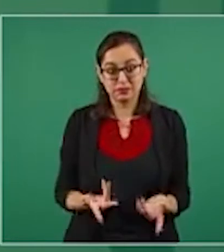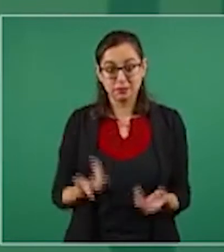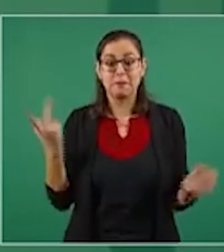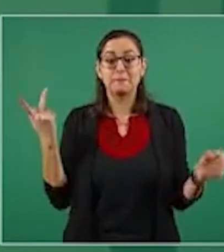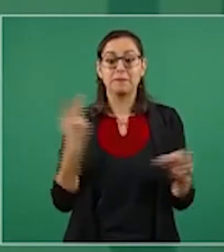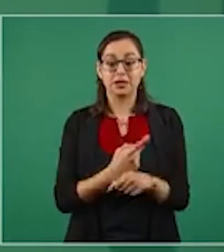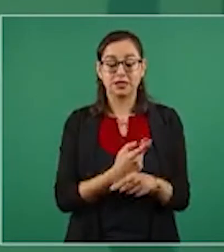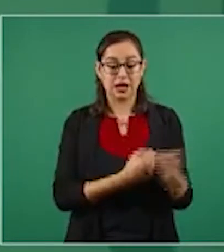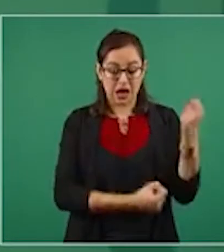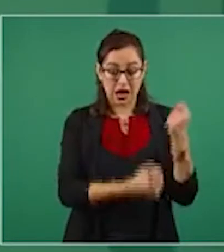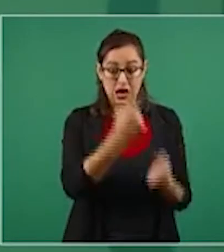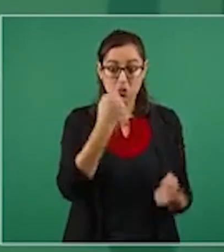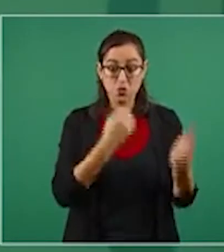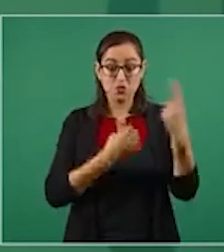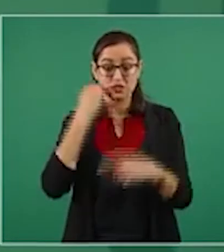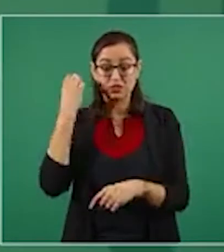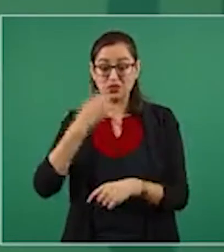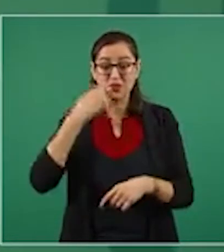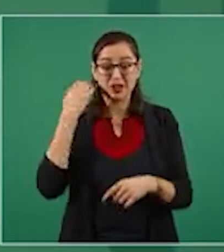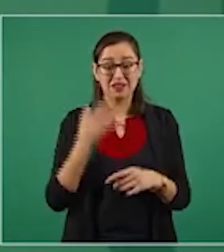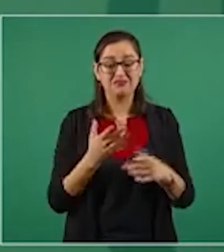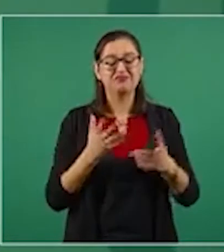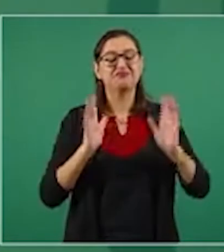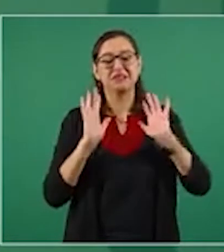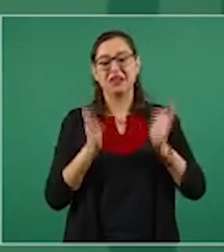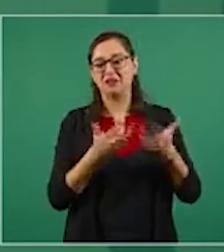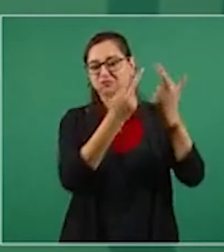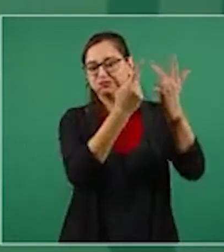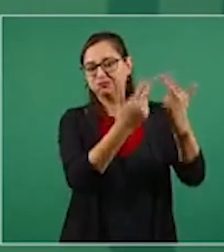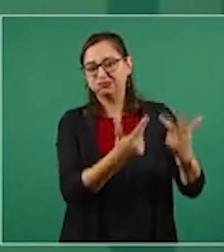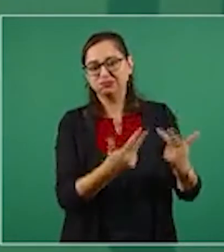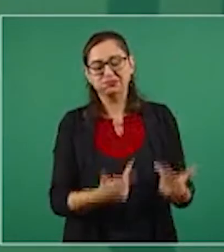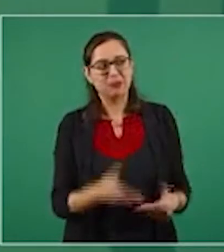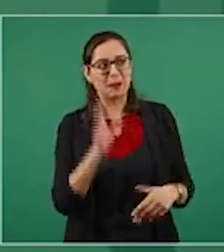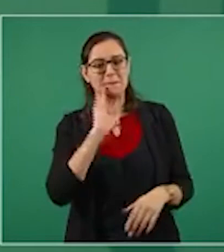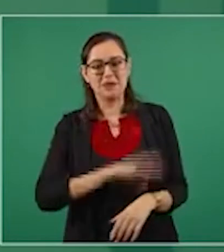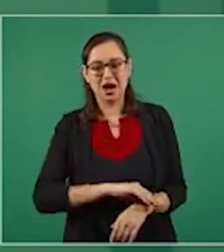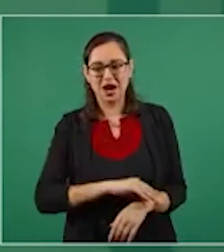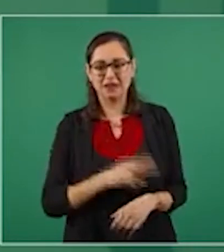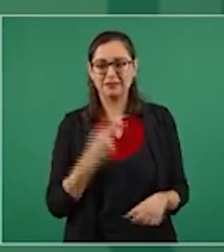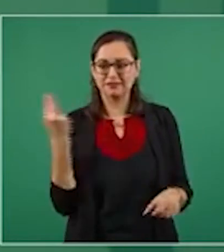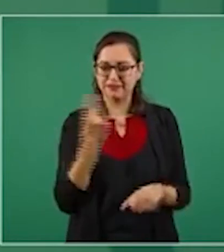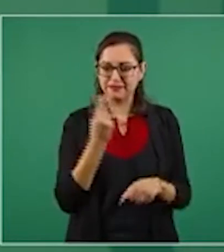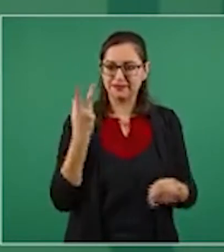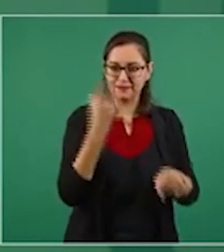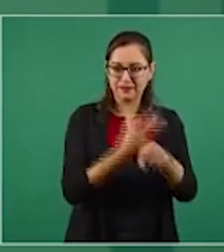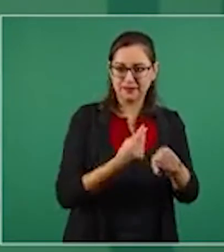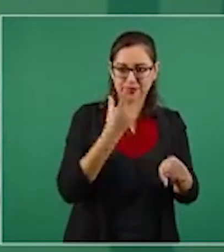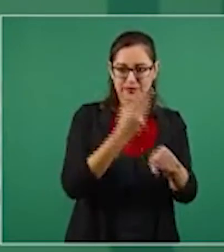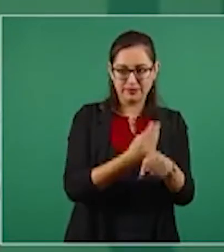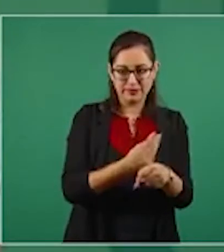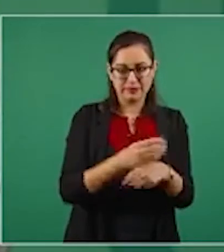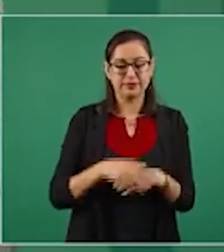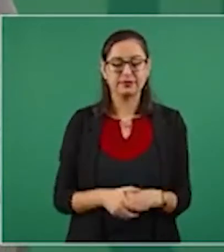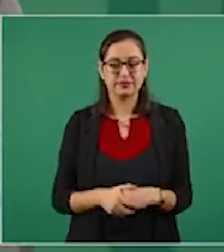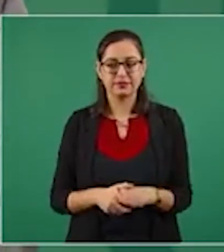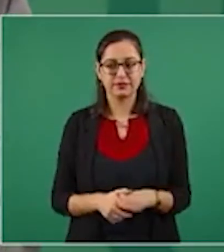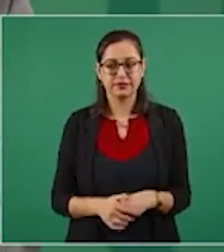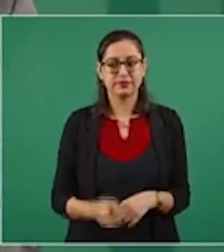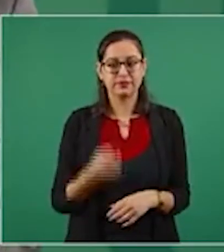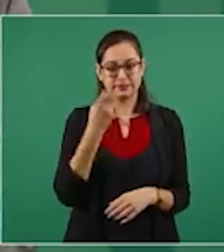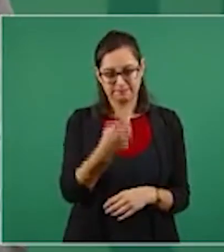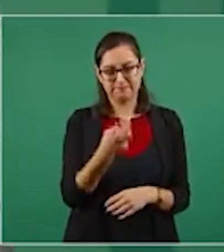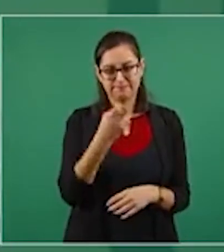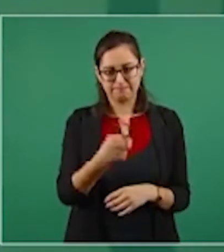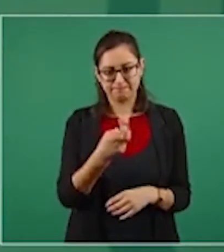escuelas incluso hasta vandalizadas y necesitamos arreglarlas